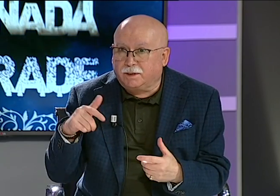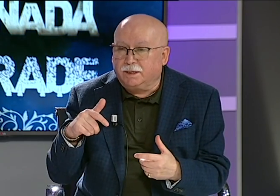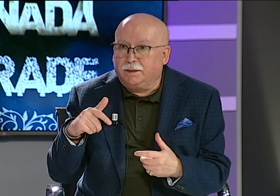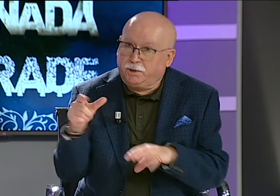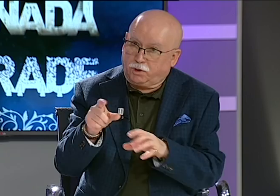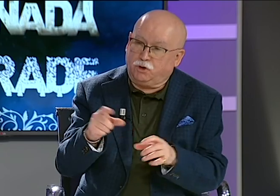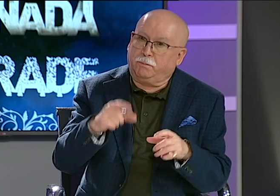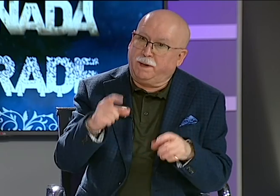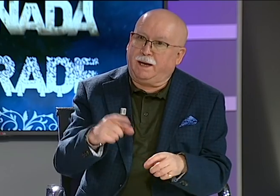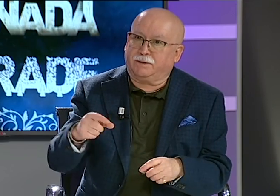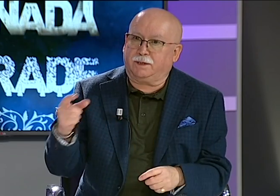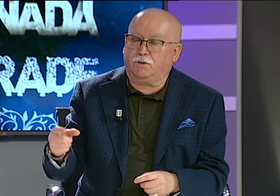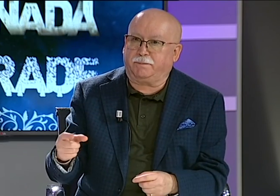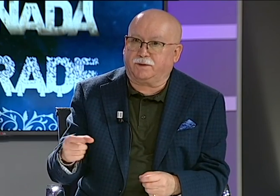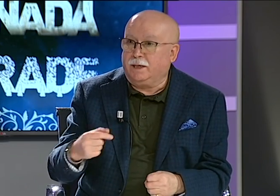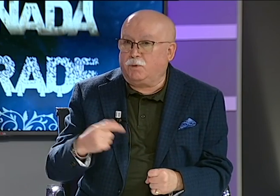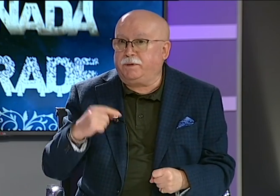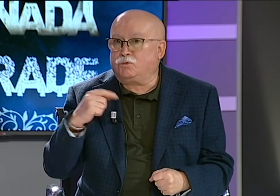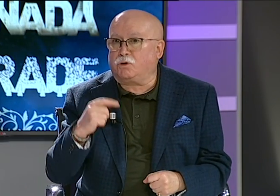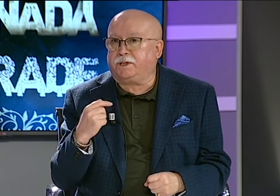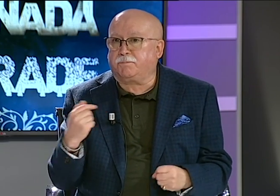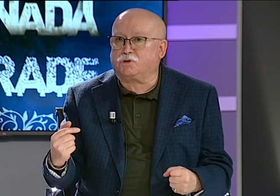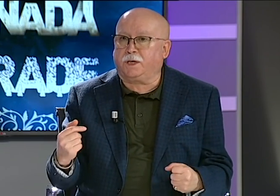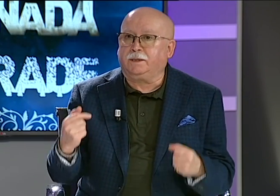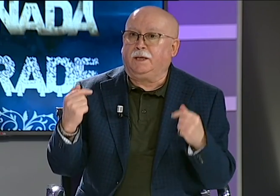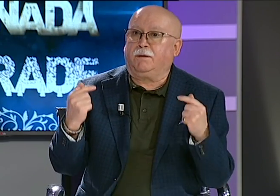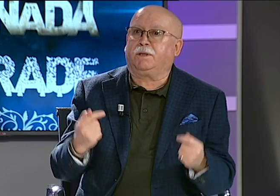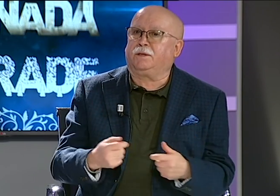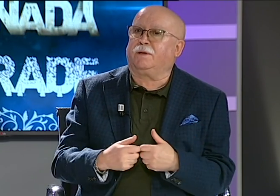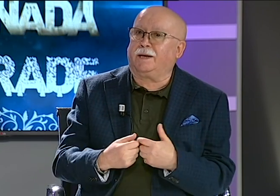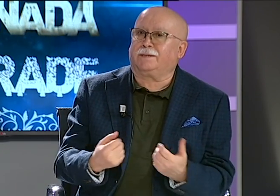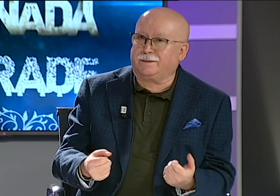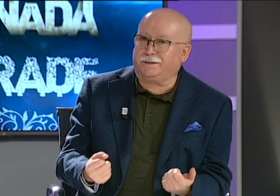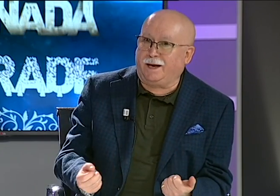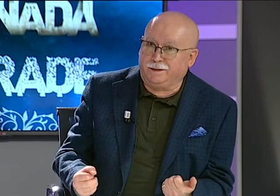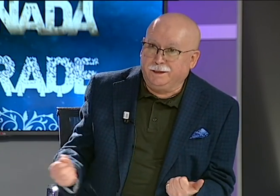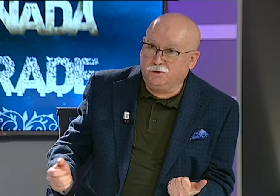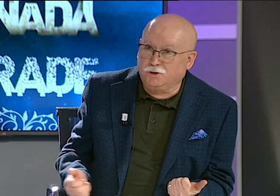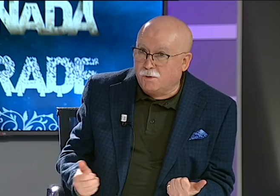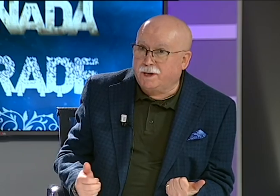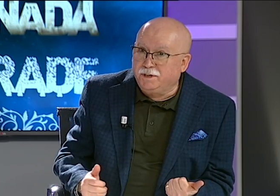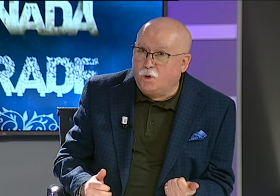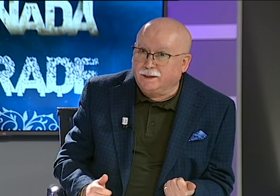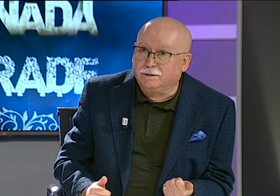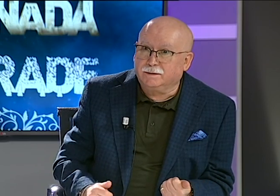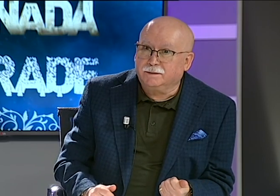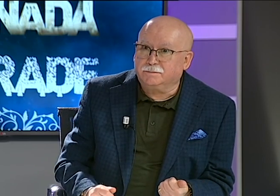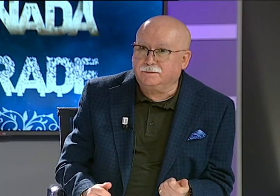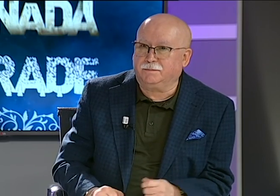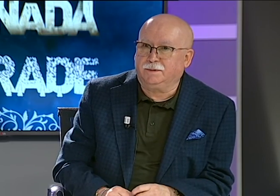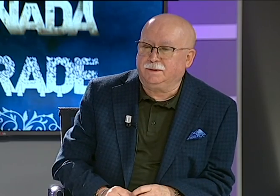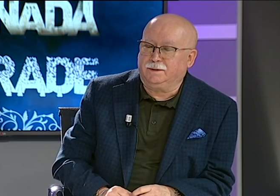sí existe, pero que no va a pasar. A mí muchos me reprochan y me dicen, se va a la santa si hay, yo digo, pues para mí no hay.